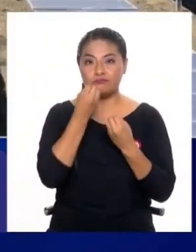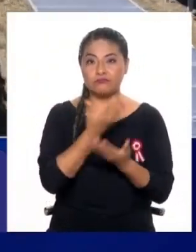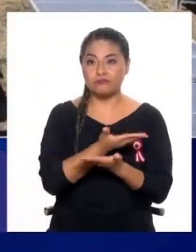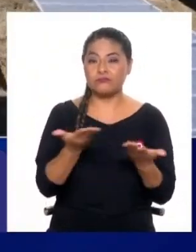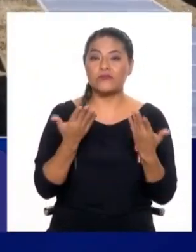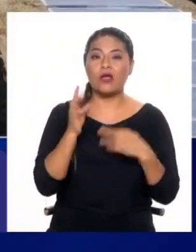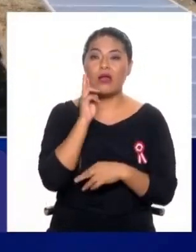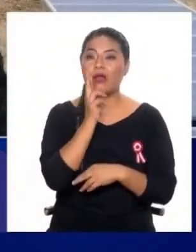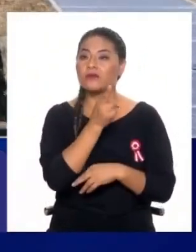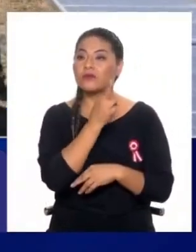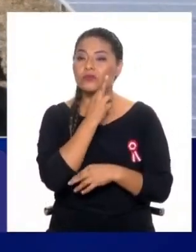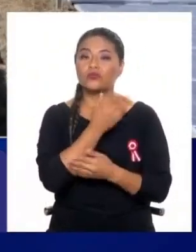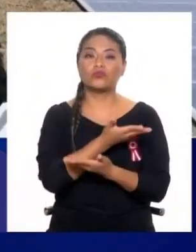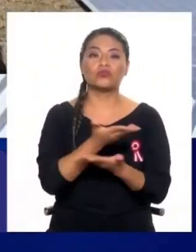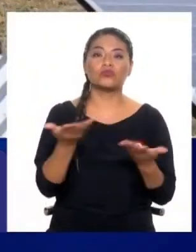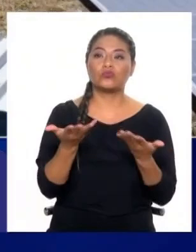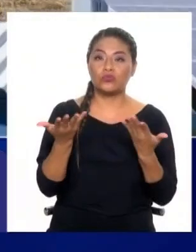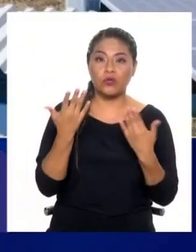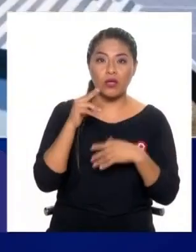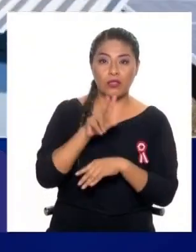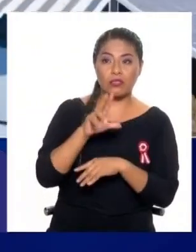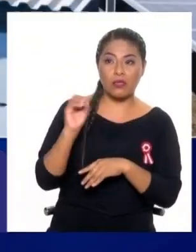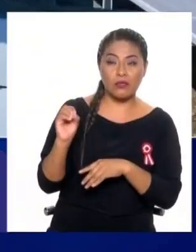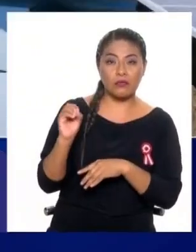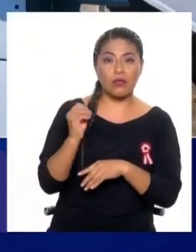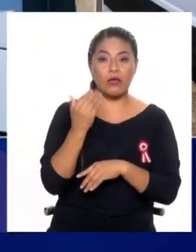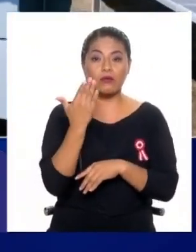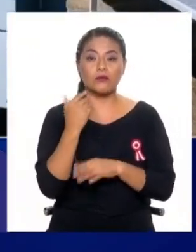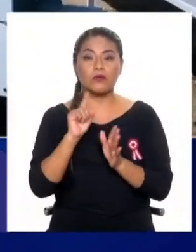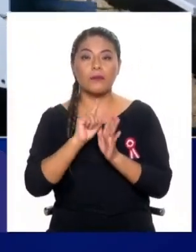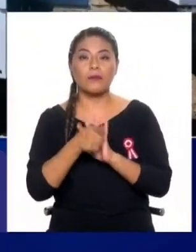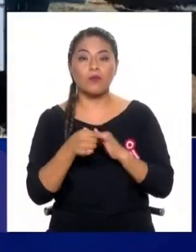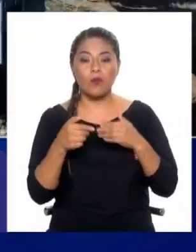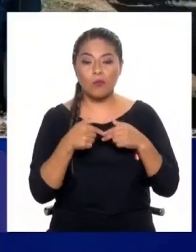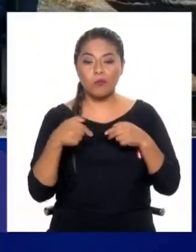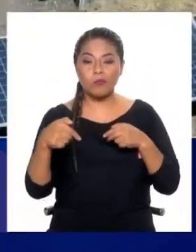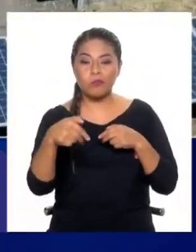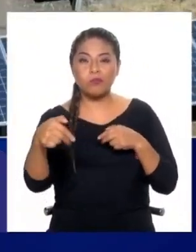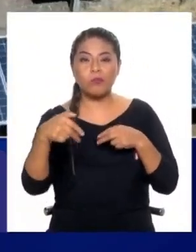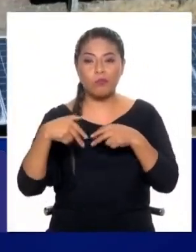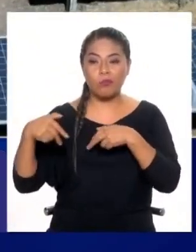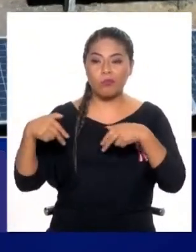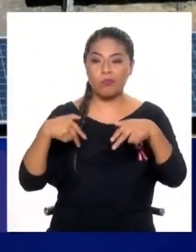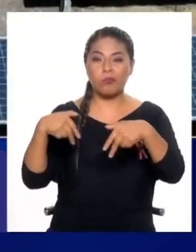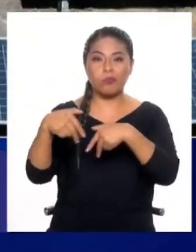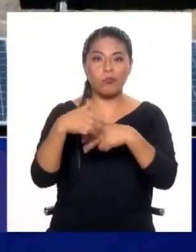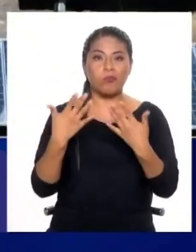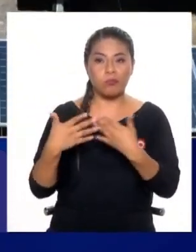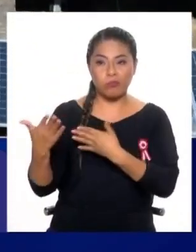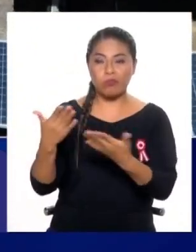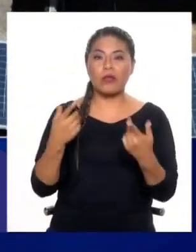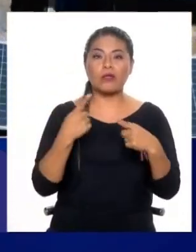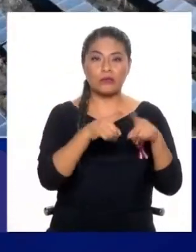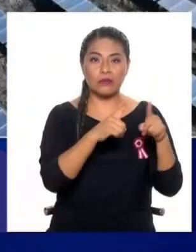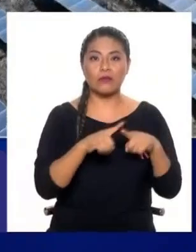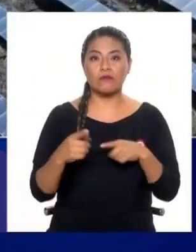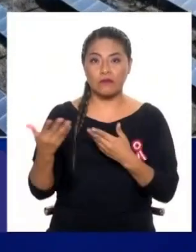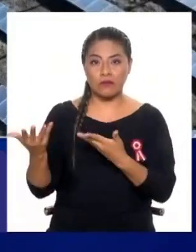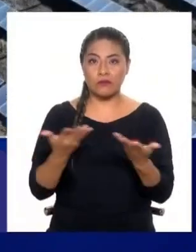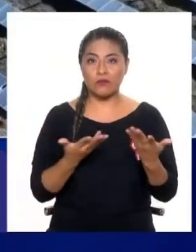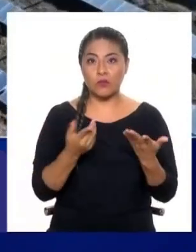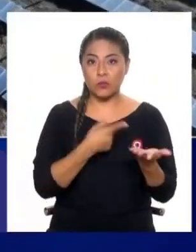un restaurante que me permite desplazarme 30 minutos o 15 minutos, ¿no? Y ver la disponibilidad de varias agendas y